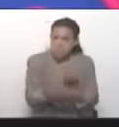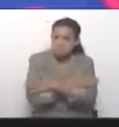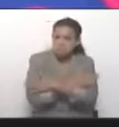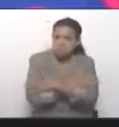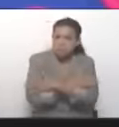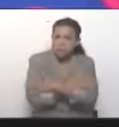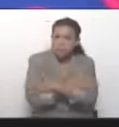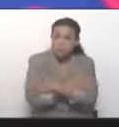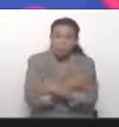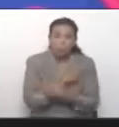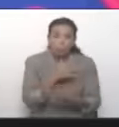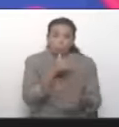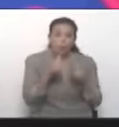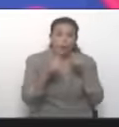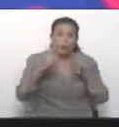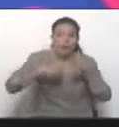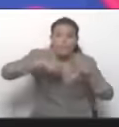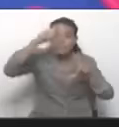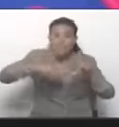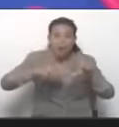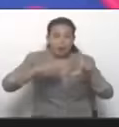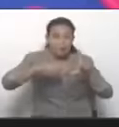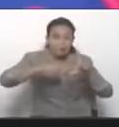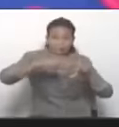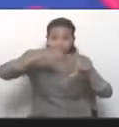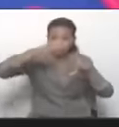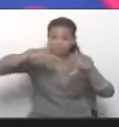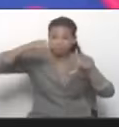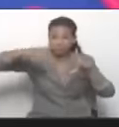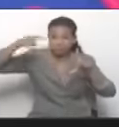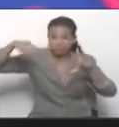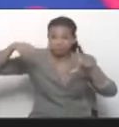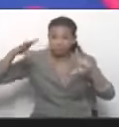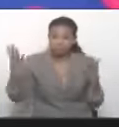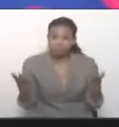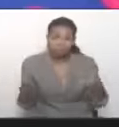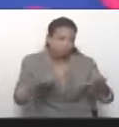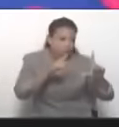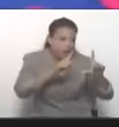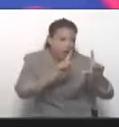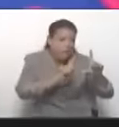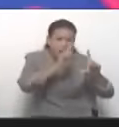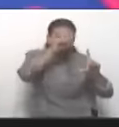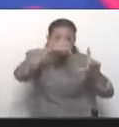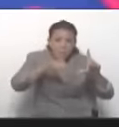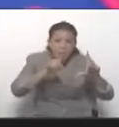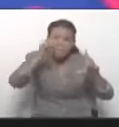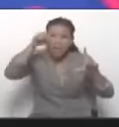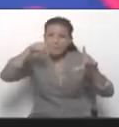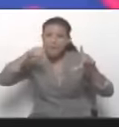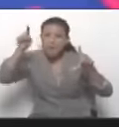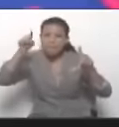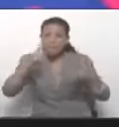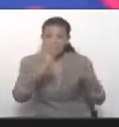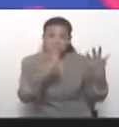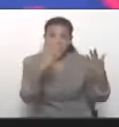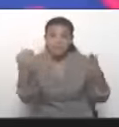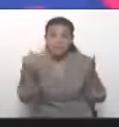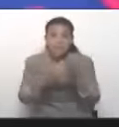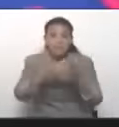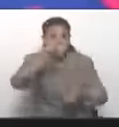No saben cómo inflar la cifra. No saben cómo inflar la cifra. Yo digo, 60.000.